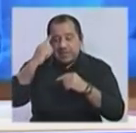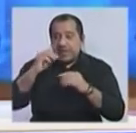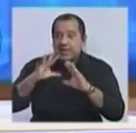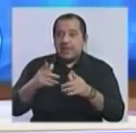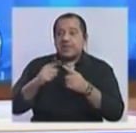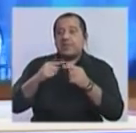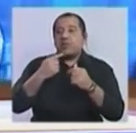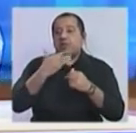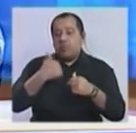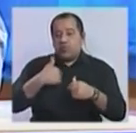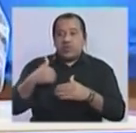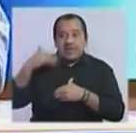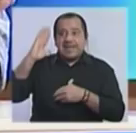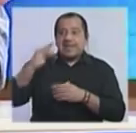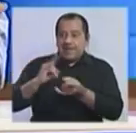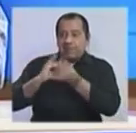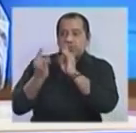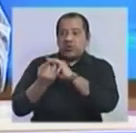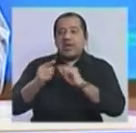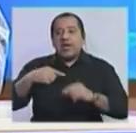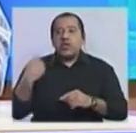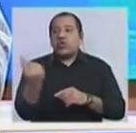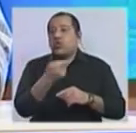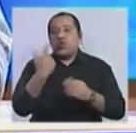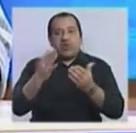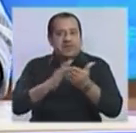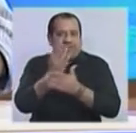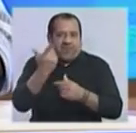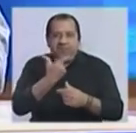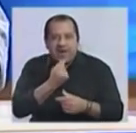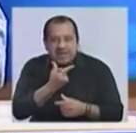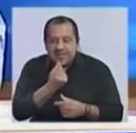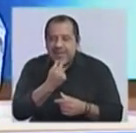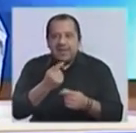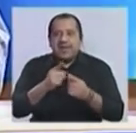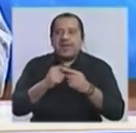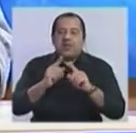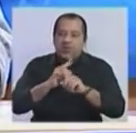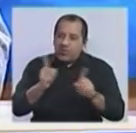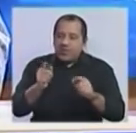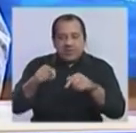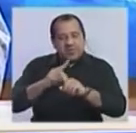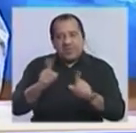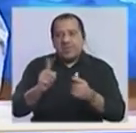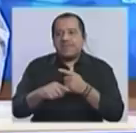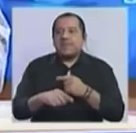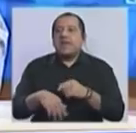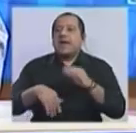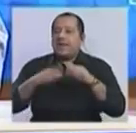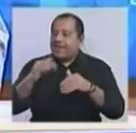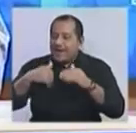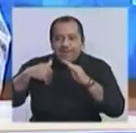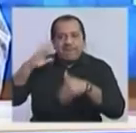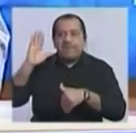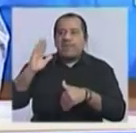si uno tiene mayoría parlamentaria, todo sale monolítico y los únicos votos son los de la mayoría, y no es así. La inmensa mayoría